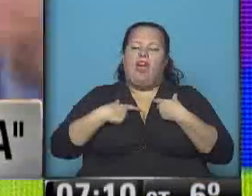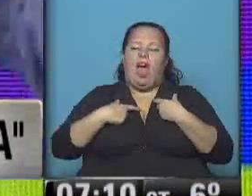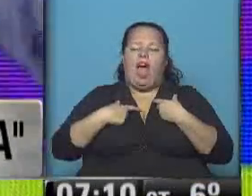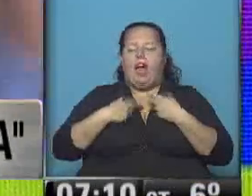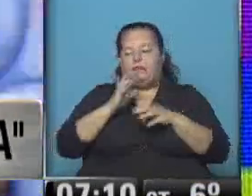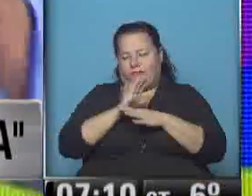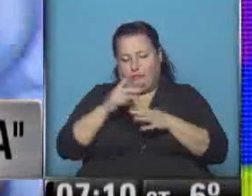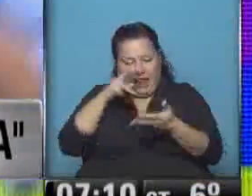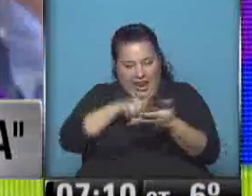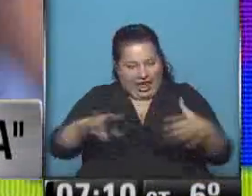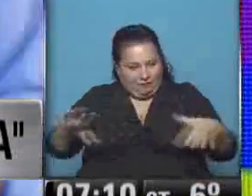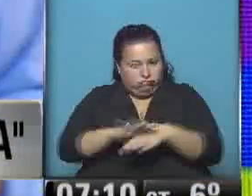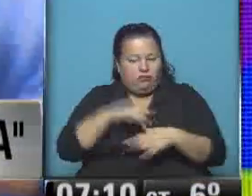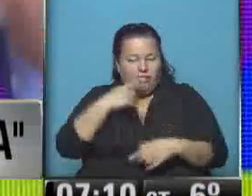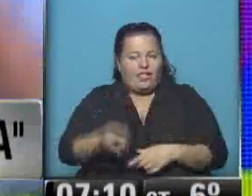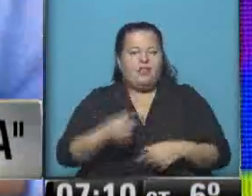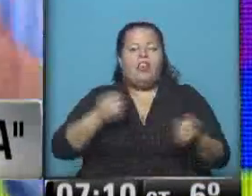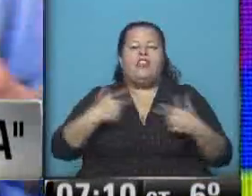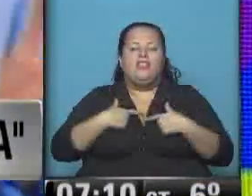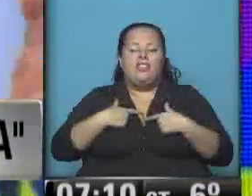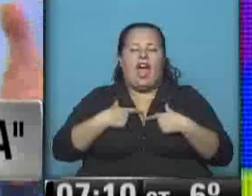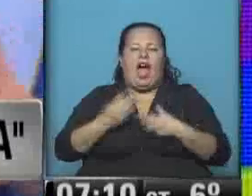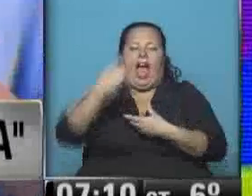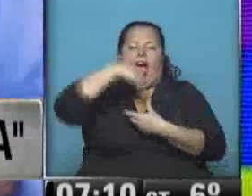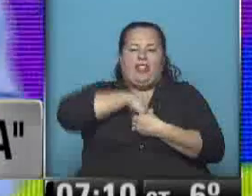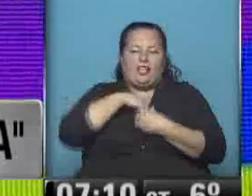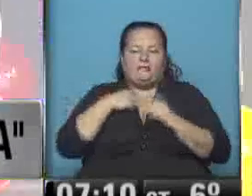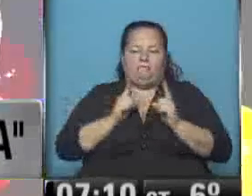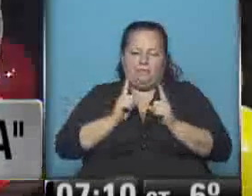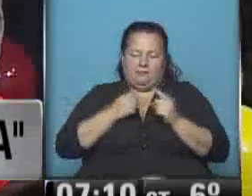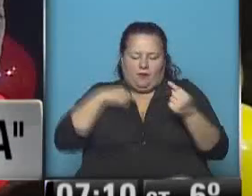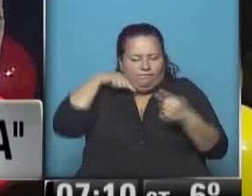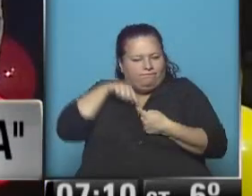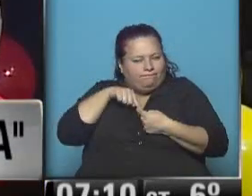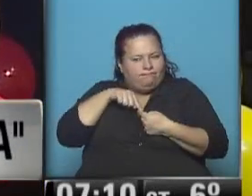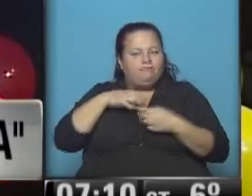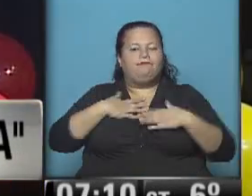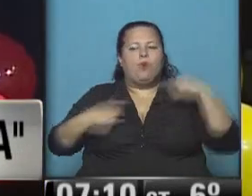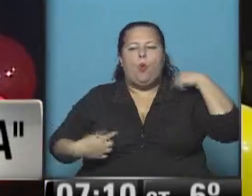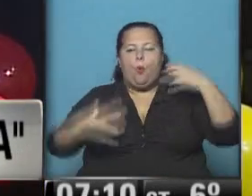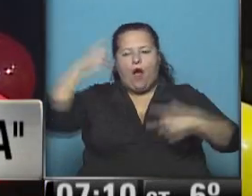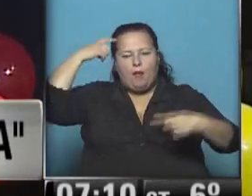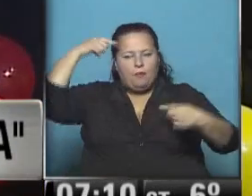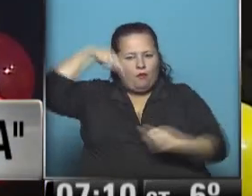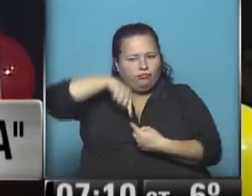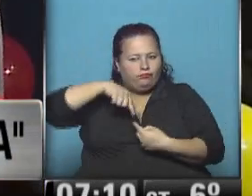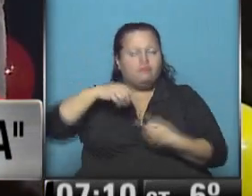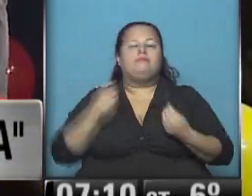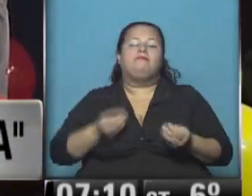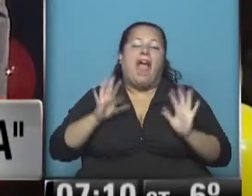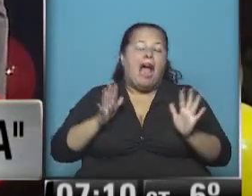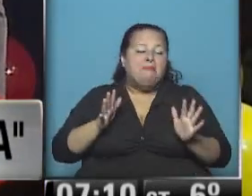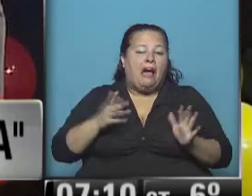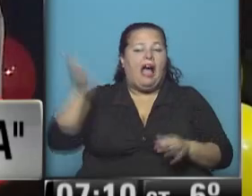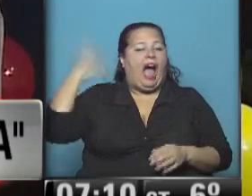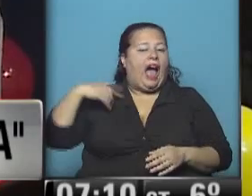literal, estoy leyendo textuales, una capacidad de adentrarte en vos mismo y conectarte con áreas tuyas, de tu cerebro, que tal vez